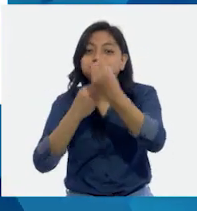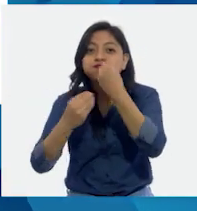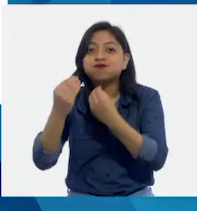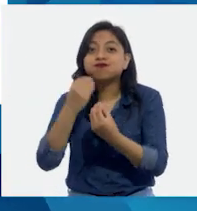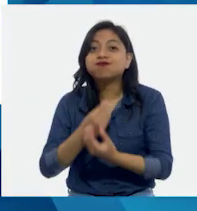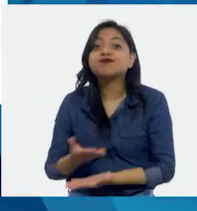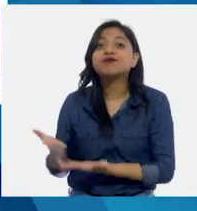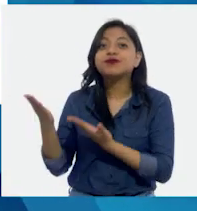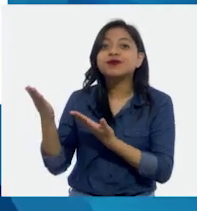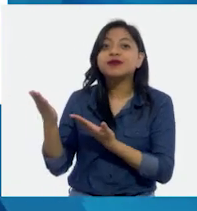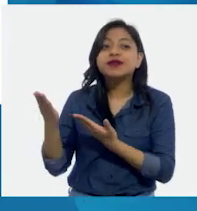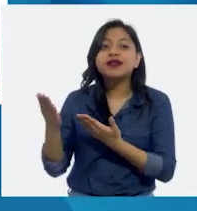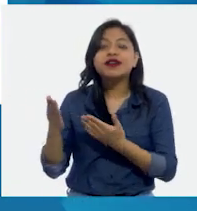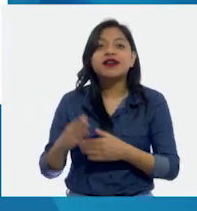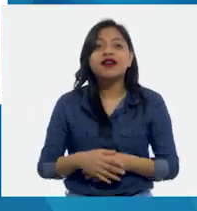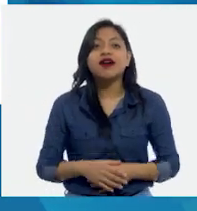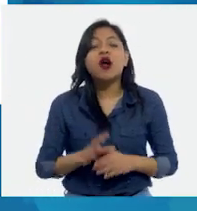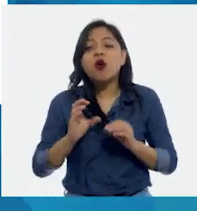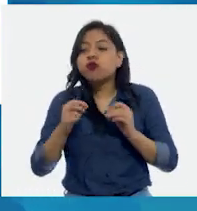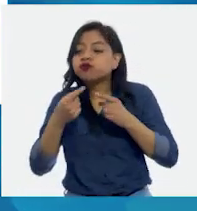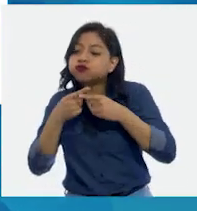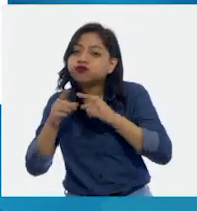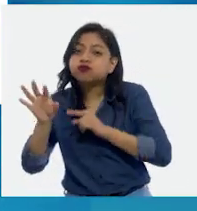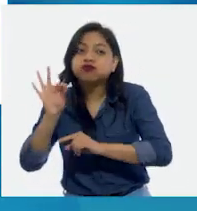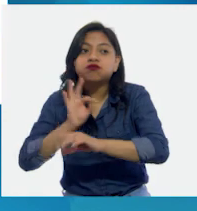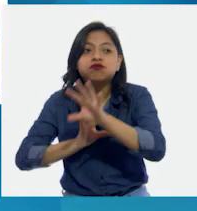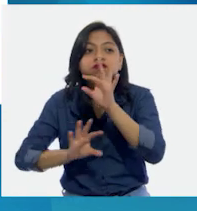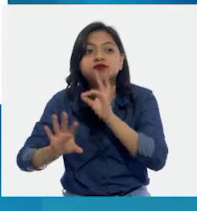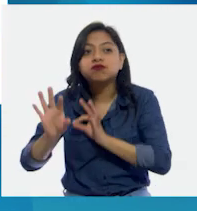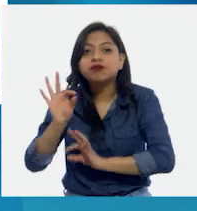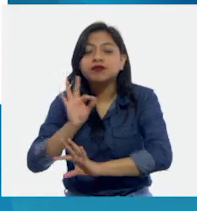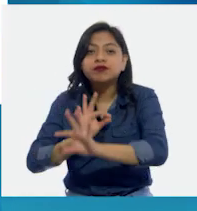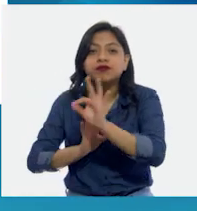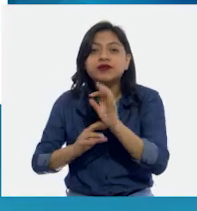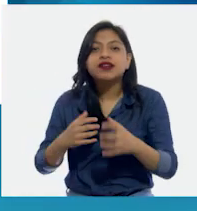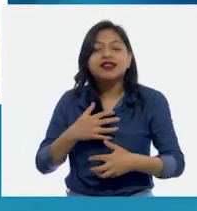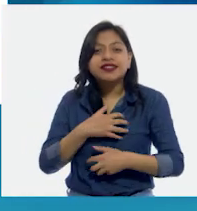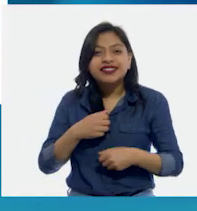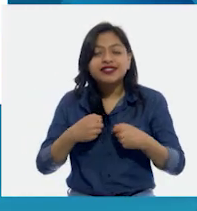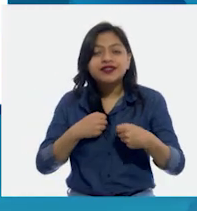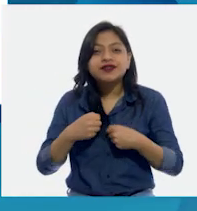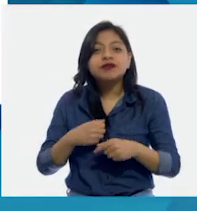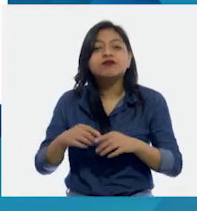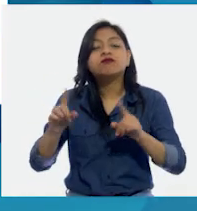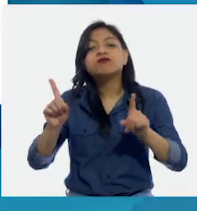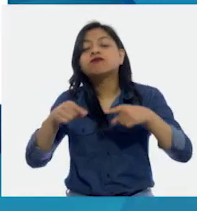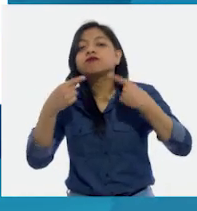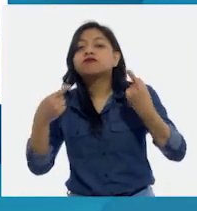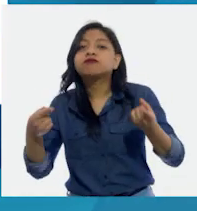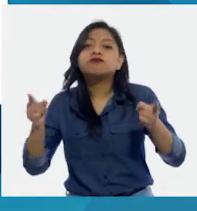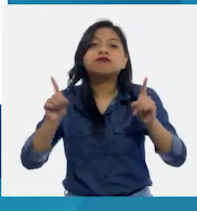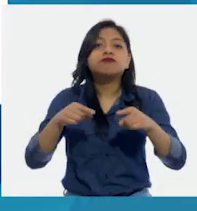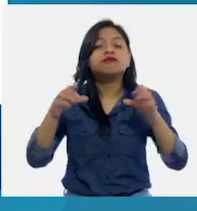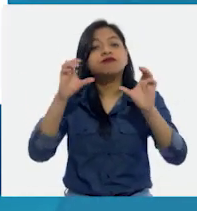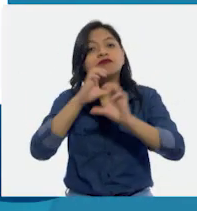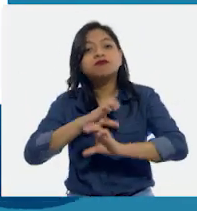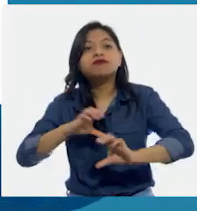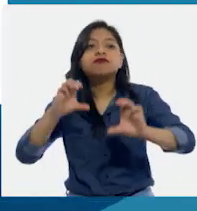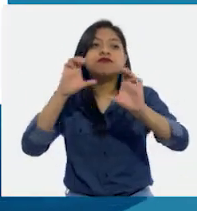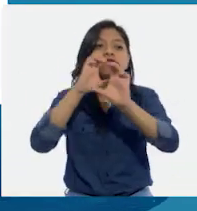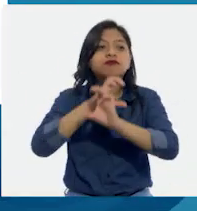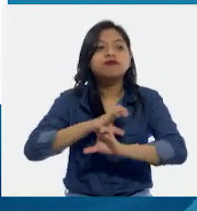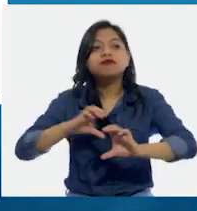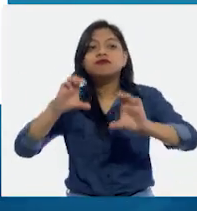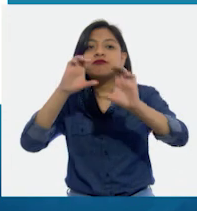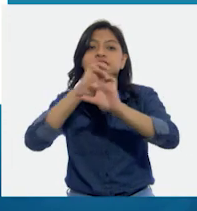pecarito, marruchas y un monito de ambigún. En una